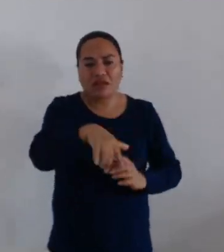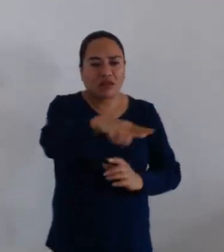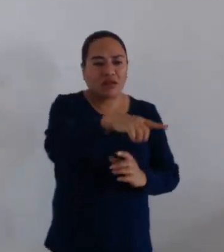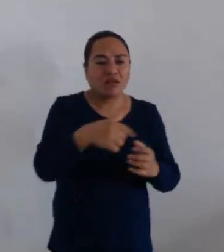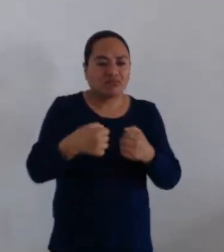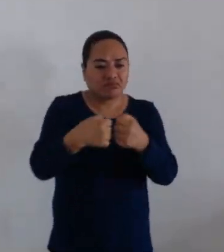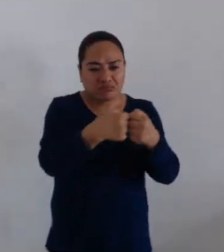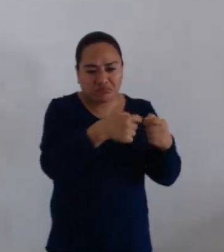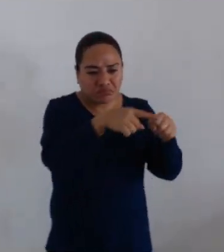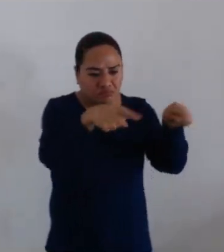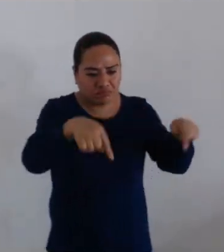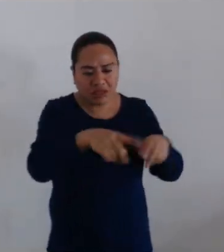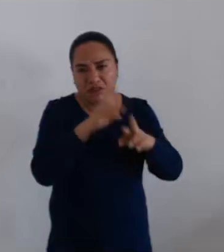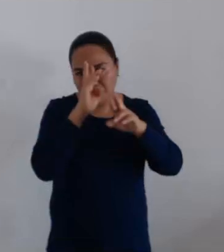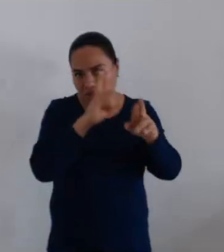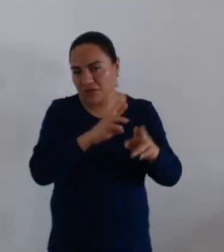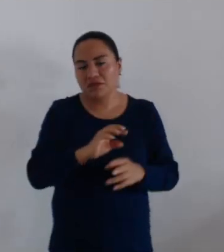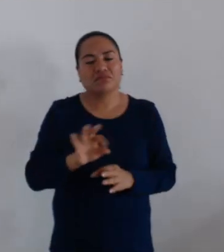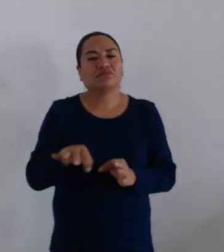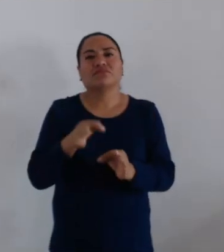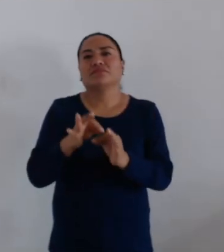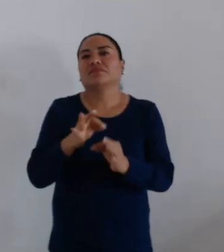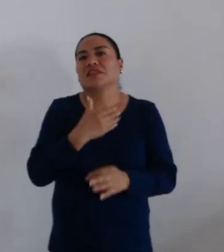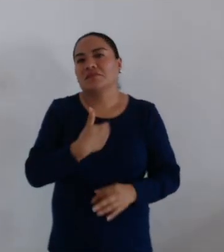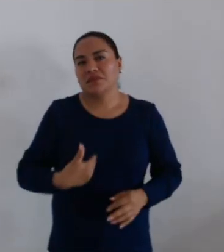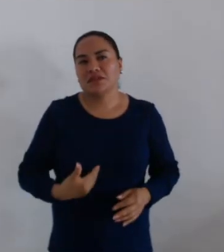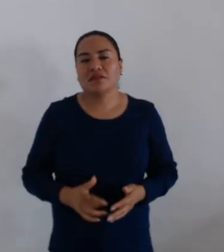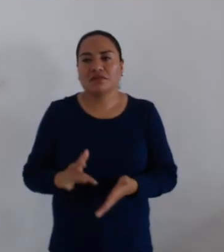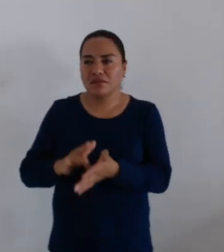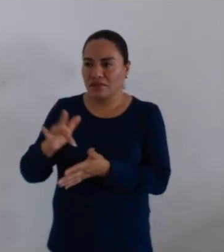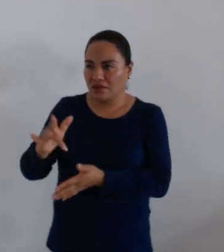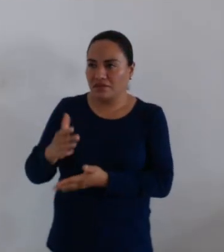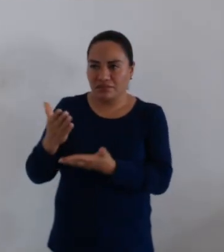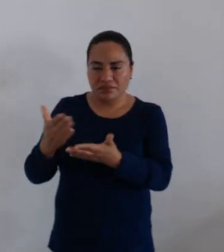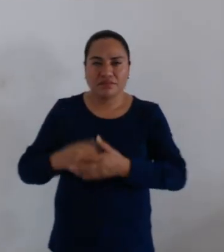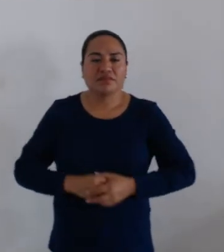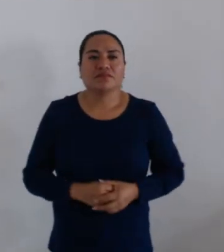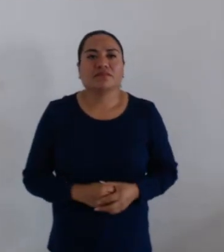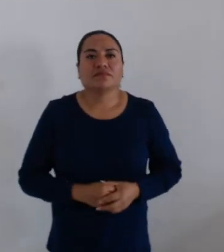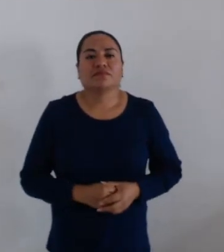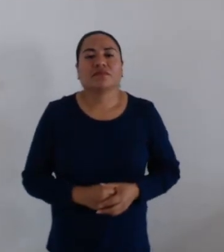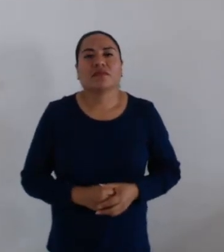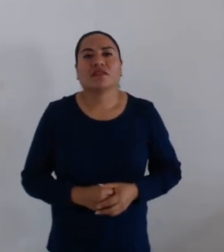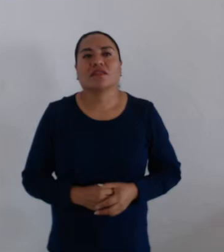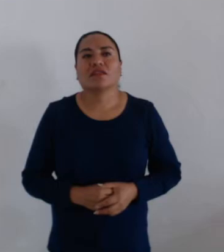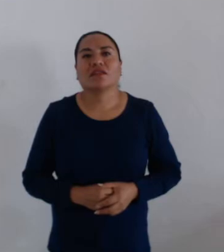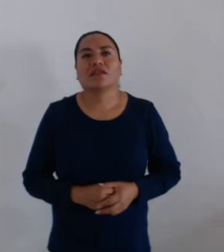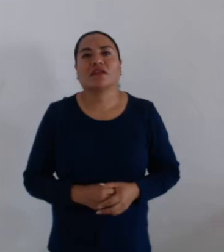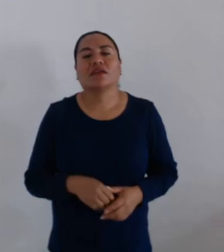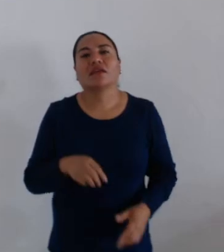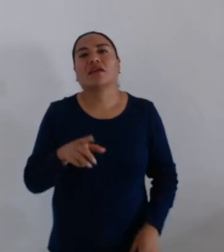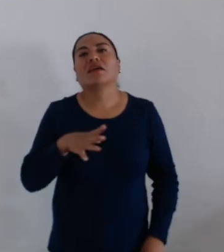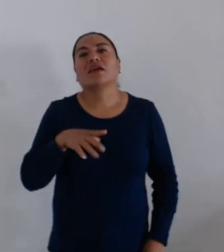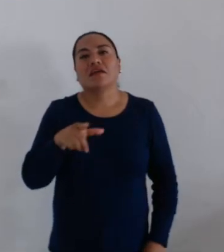Es cuanto, señor presidente. Gracias. Gracias, regidora. El regidor Renato Quirolar.